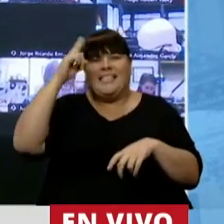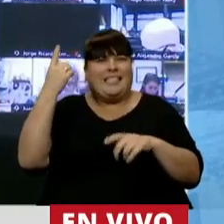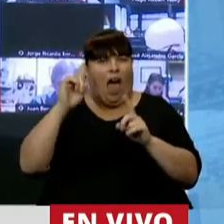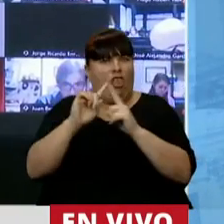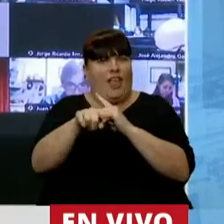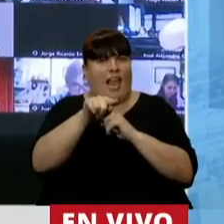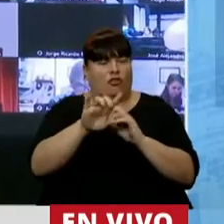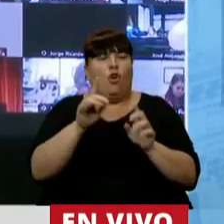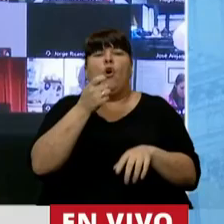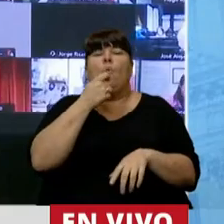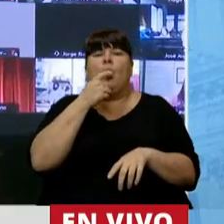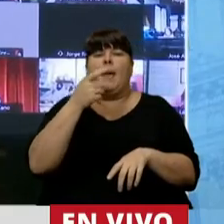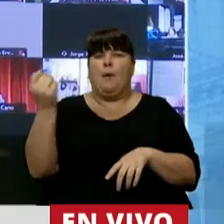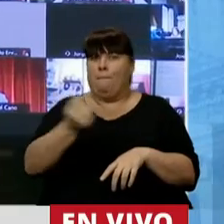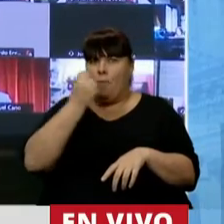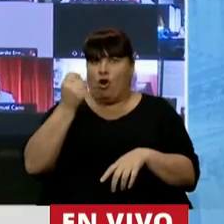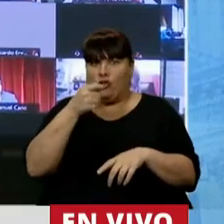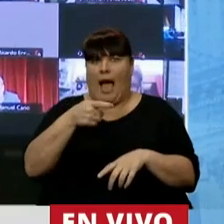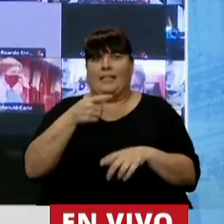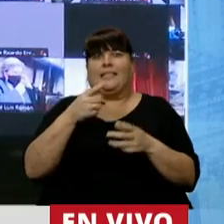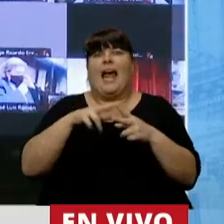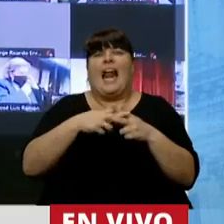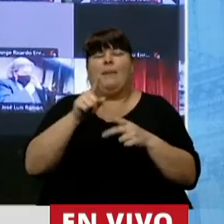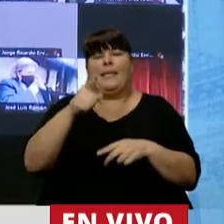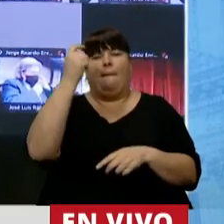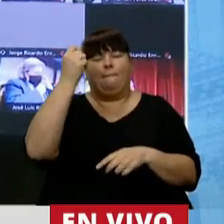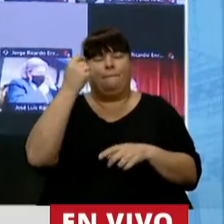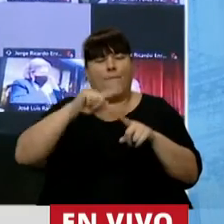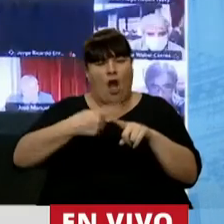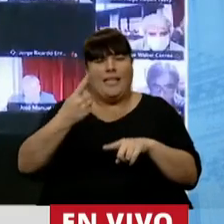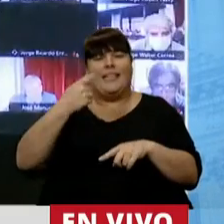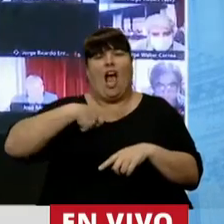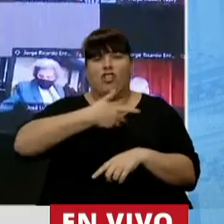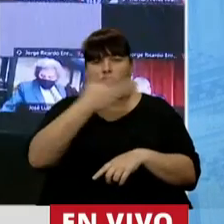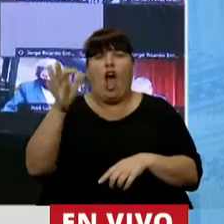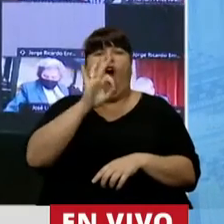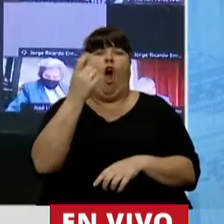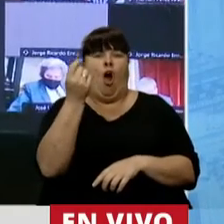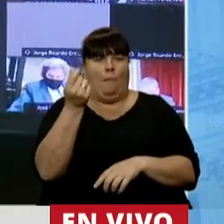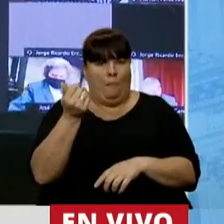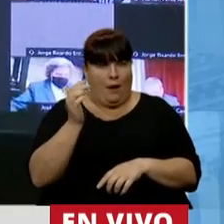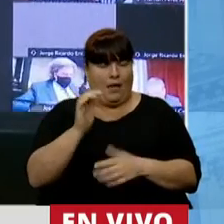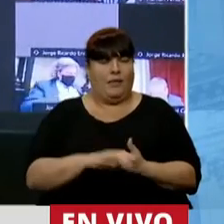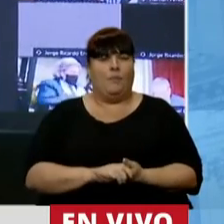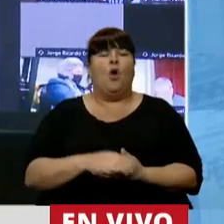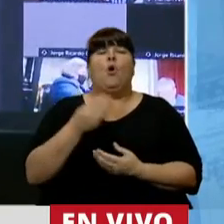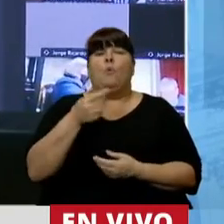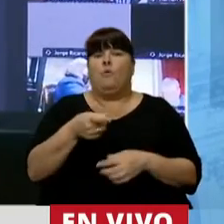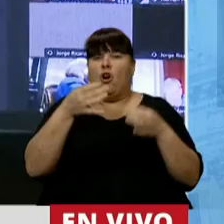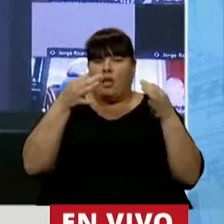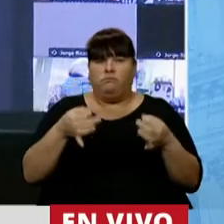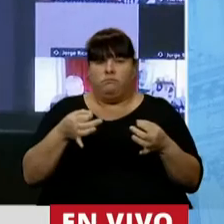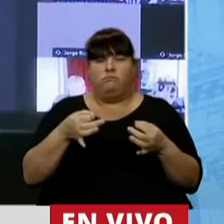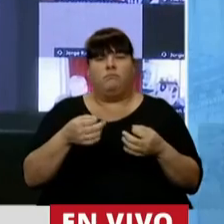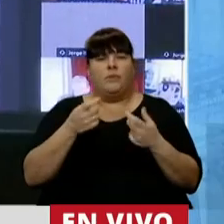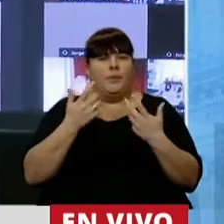directa, como útil herramienta de política económica, social o monetaria, porque constituyen